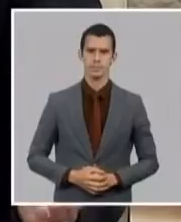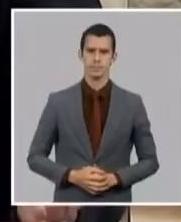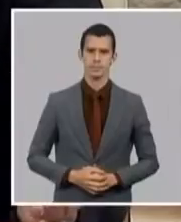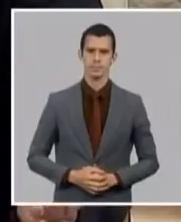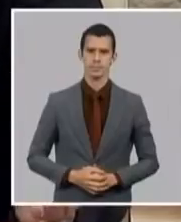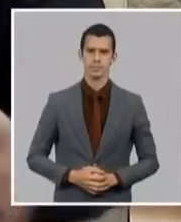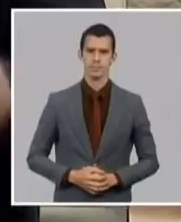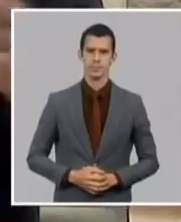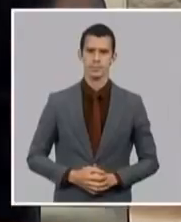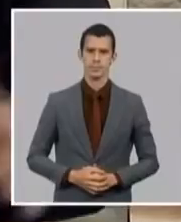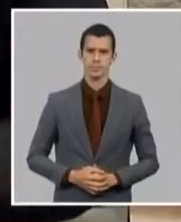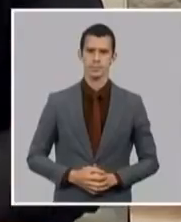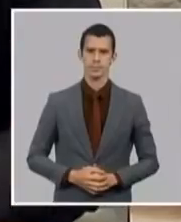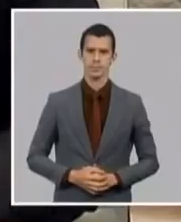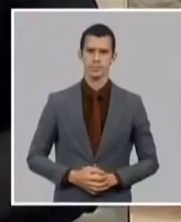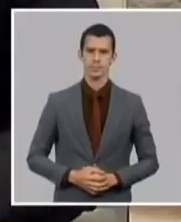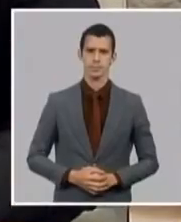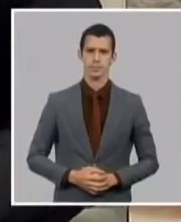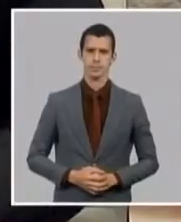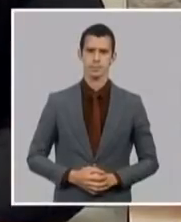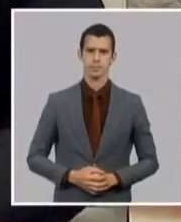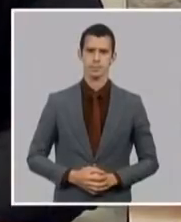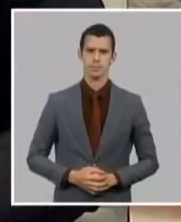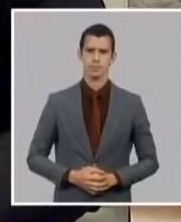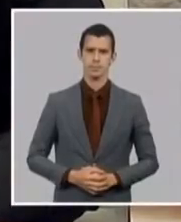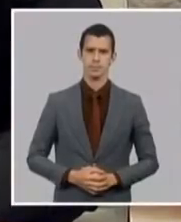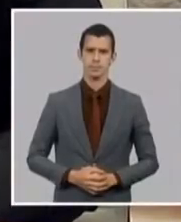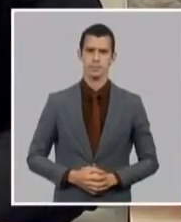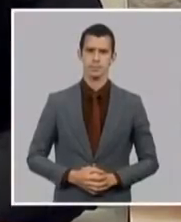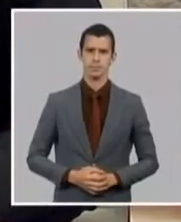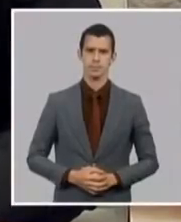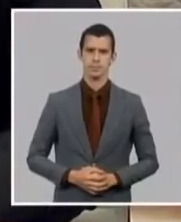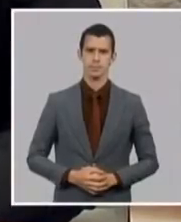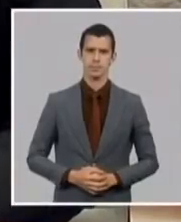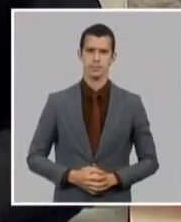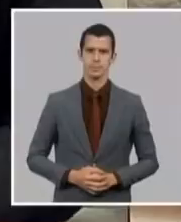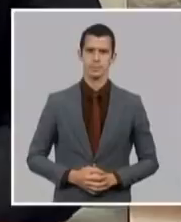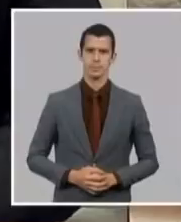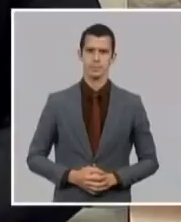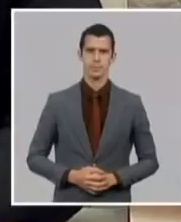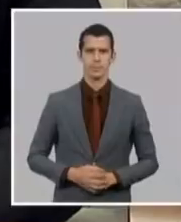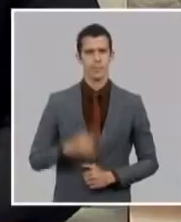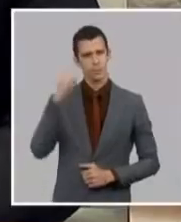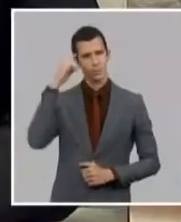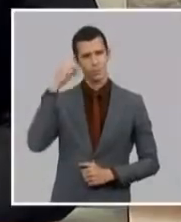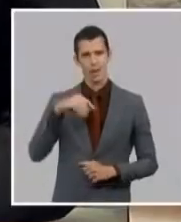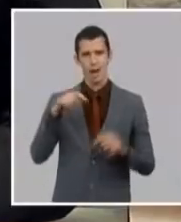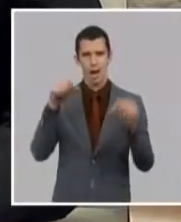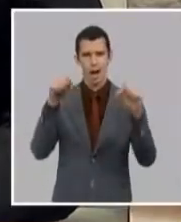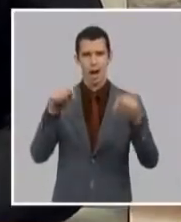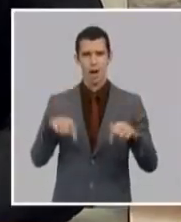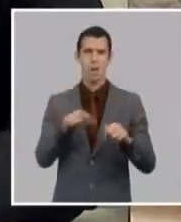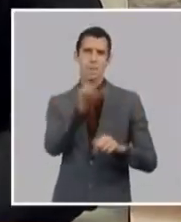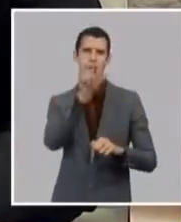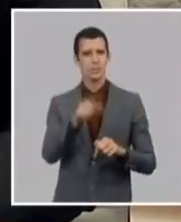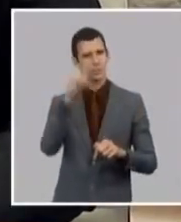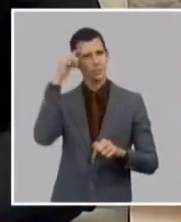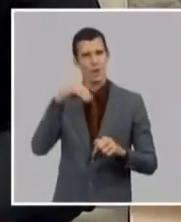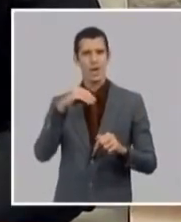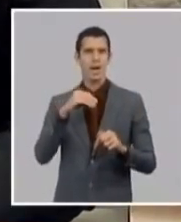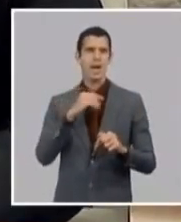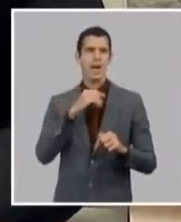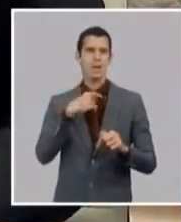trasladando mirando por dentro por el territorio nacional y que hoy residen en provincias diferentes